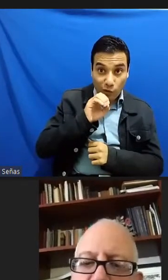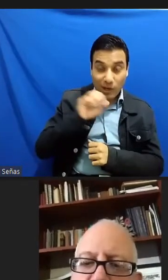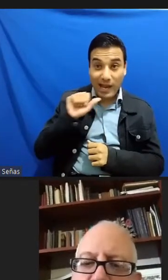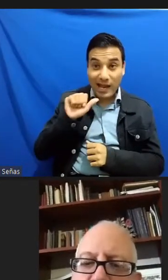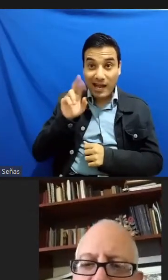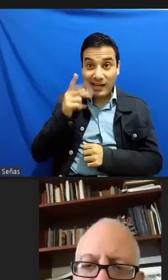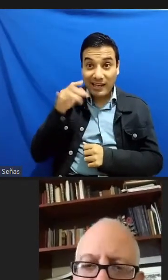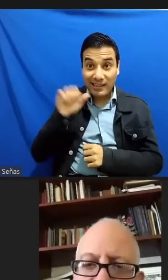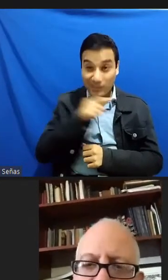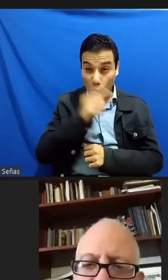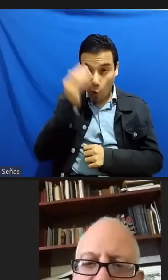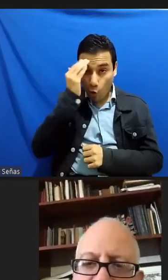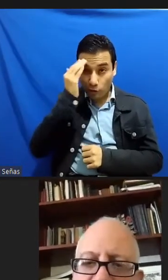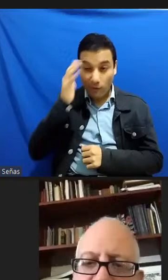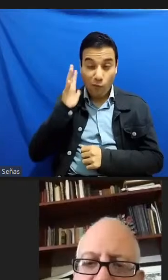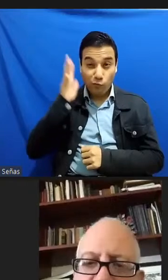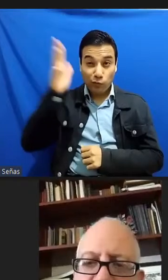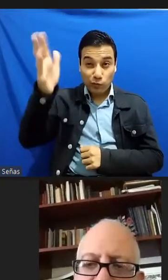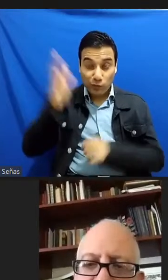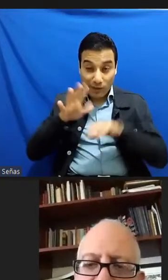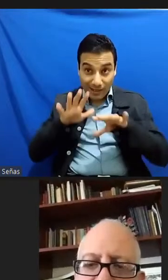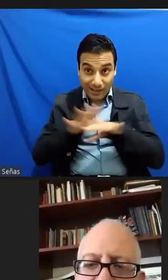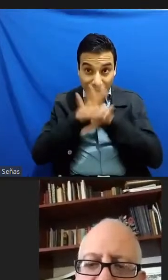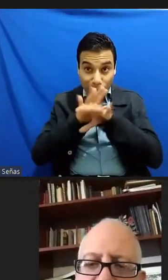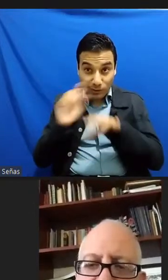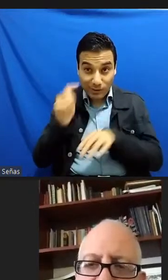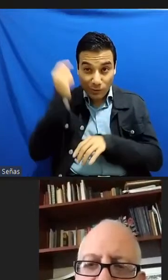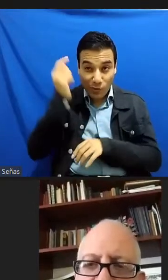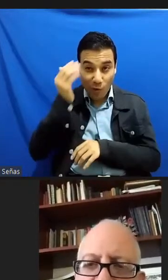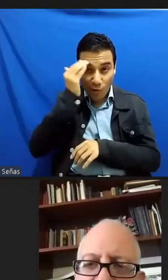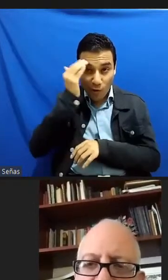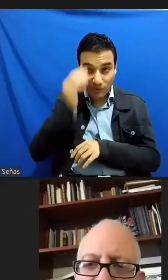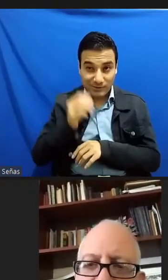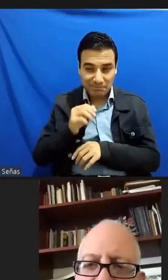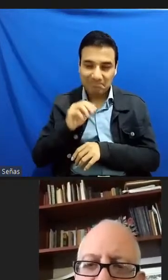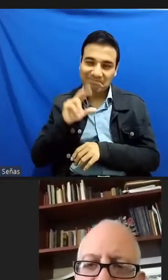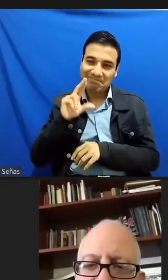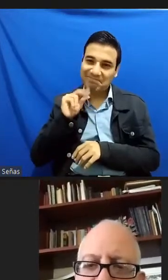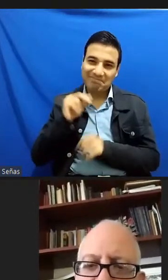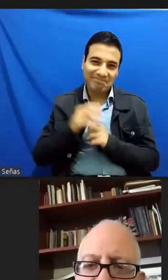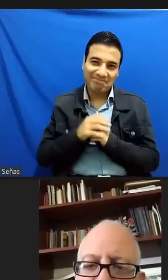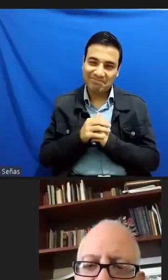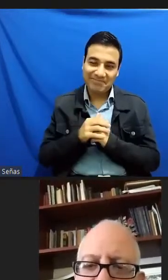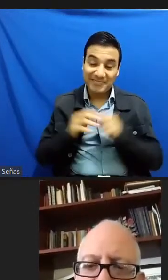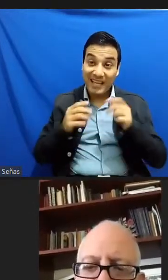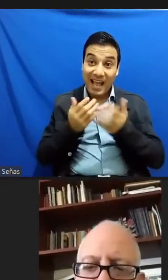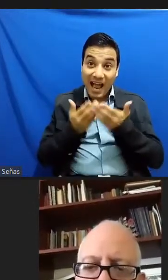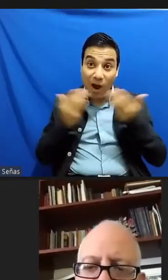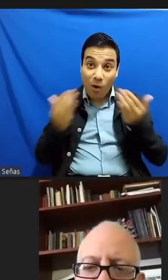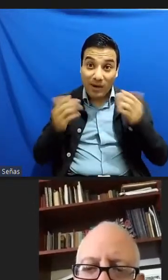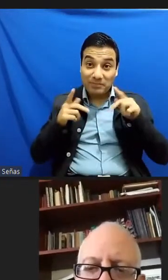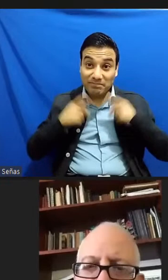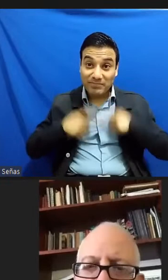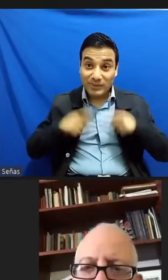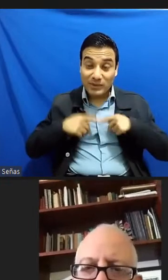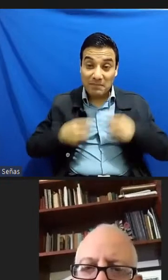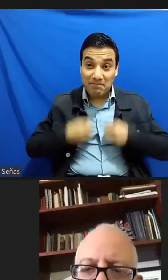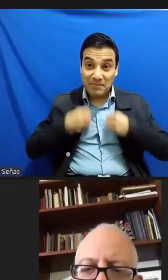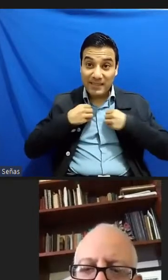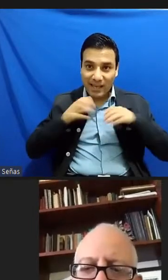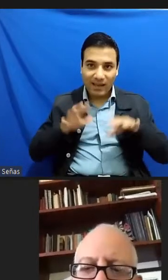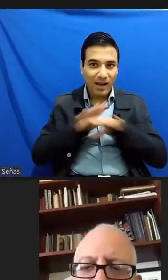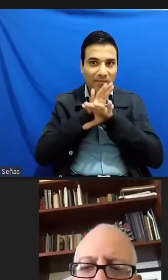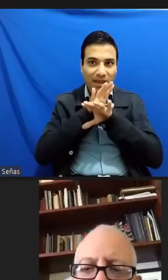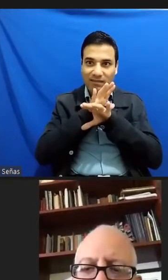tecnológico que hizo que la vida de muchas personas cambiara por completo